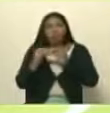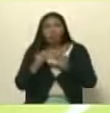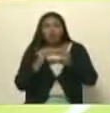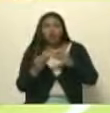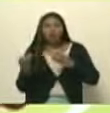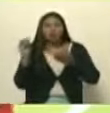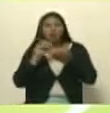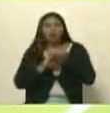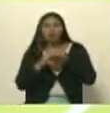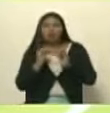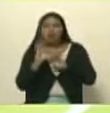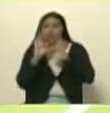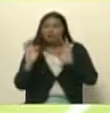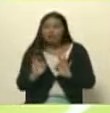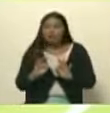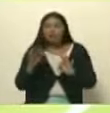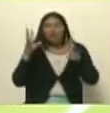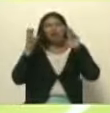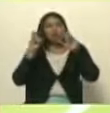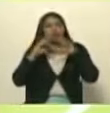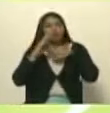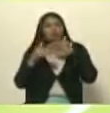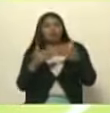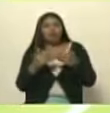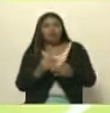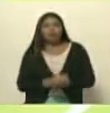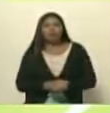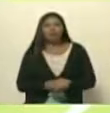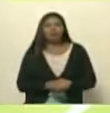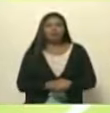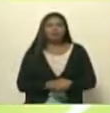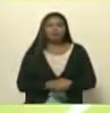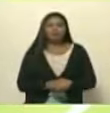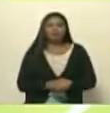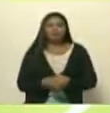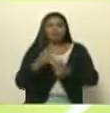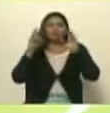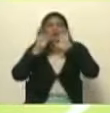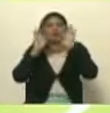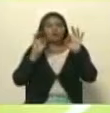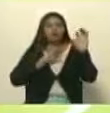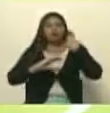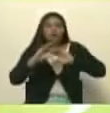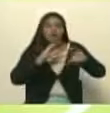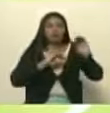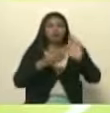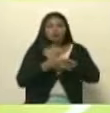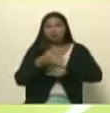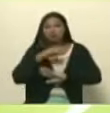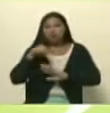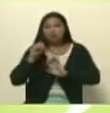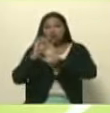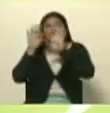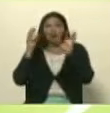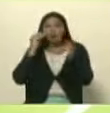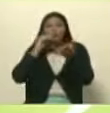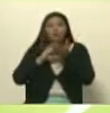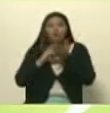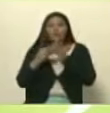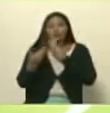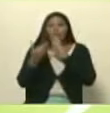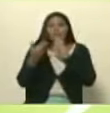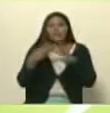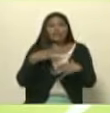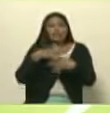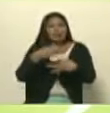en este nuevo mundo, en este nuevo paradigma comunicacional, que efectivamente nos establece unos retos muy